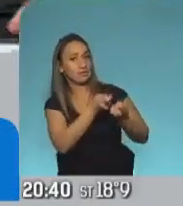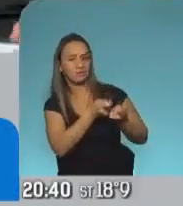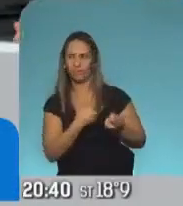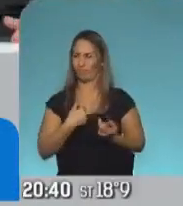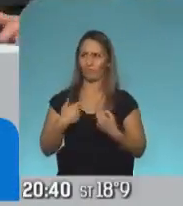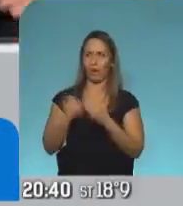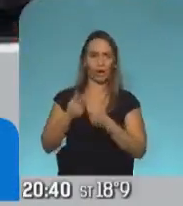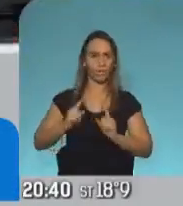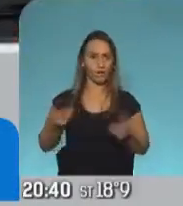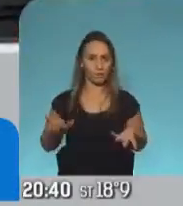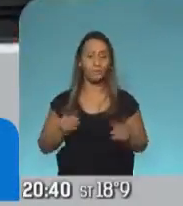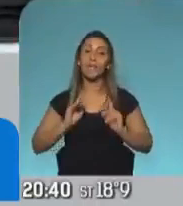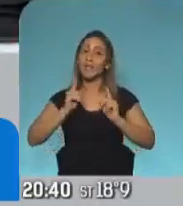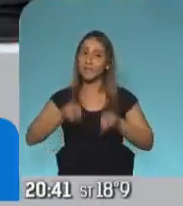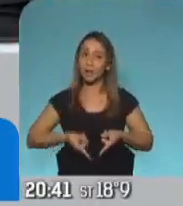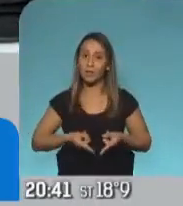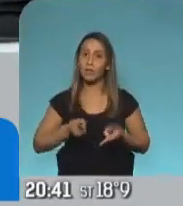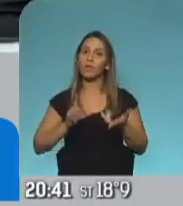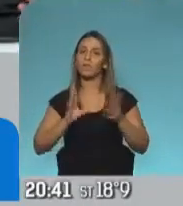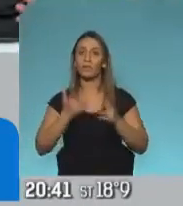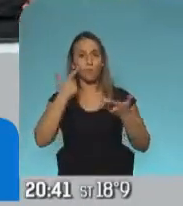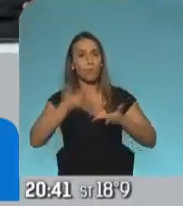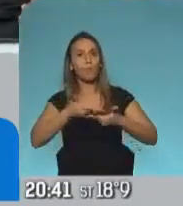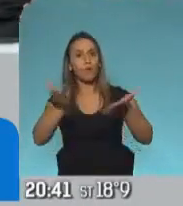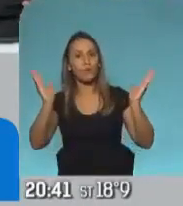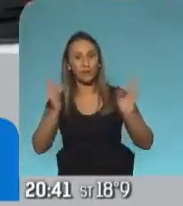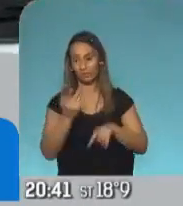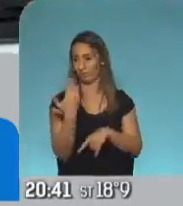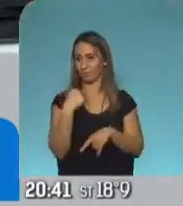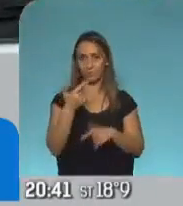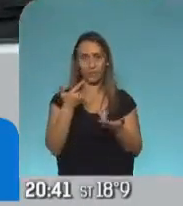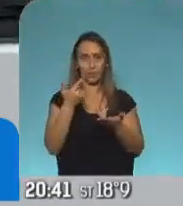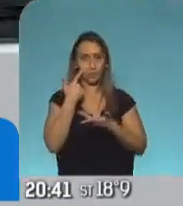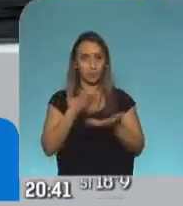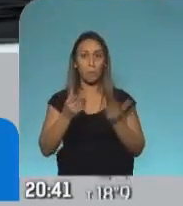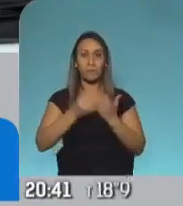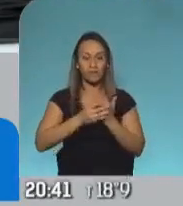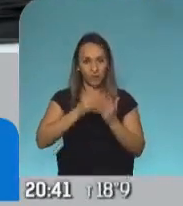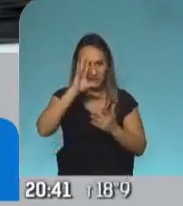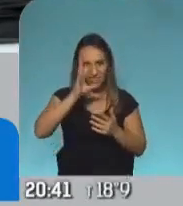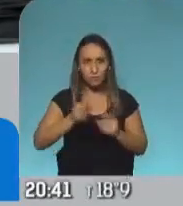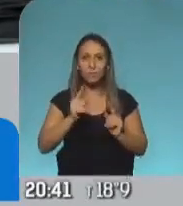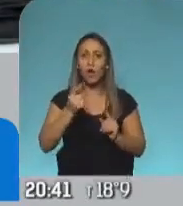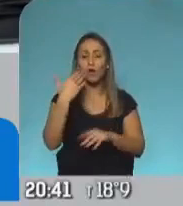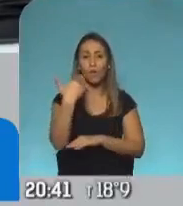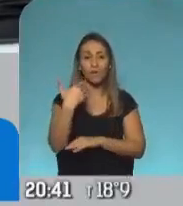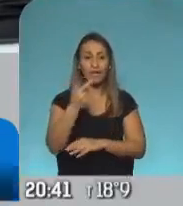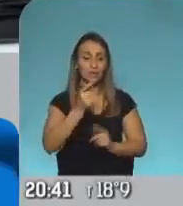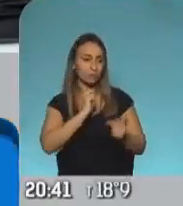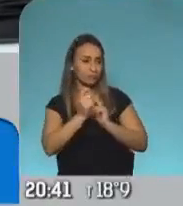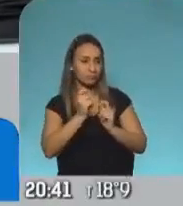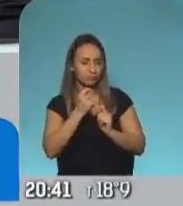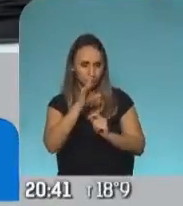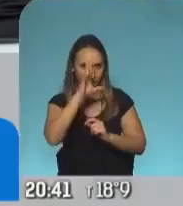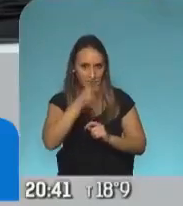el tema del destrato en público que tuvo al ministro, que lo vimos ahora, donde se enteró en plena conferencia de prensa el